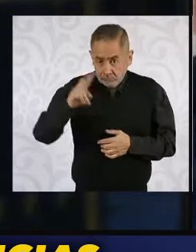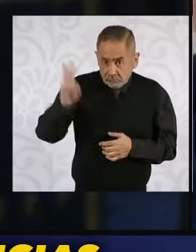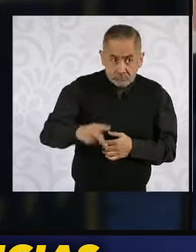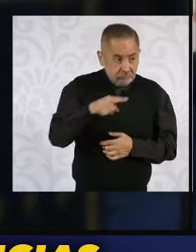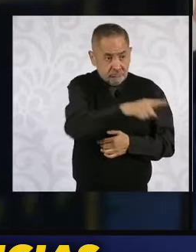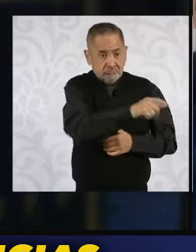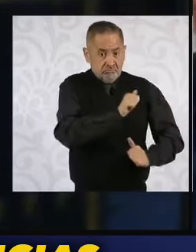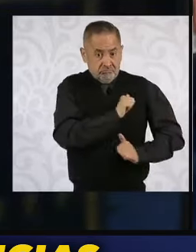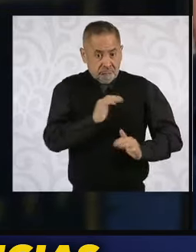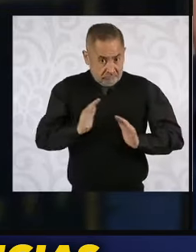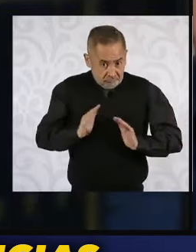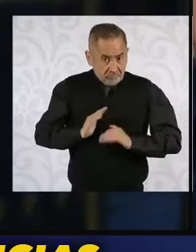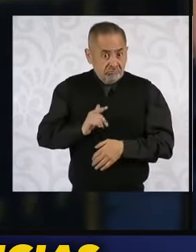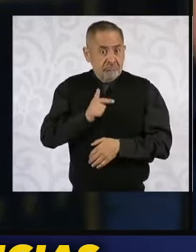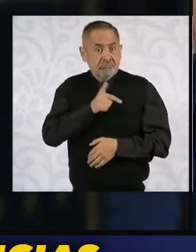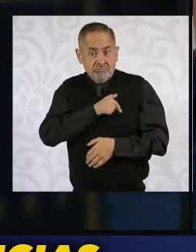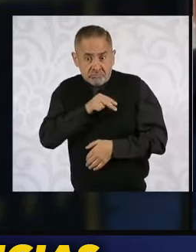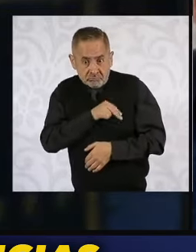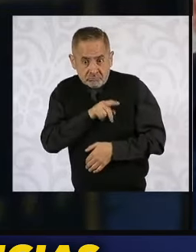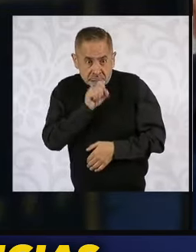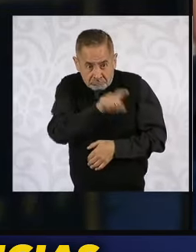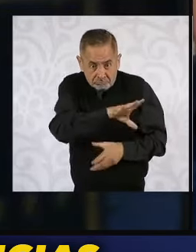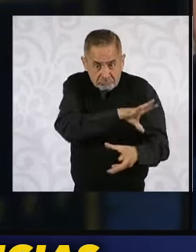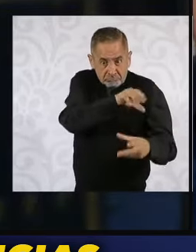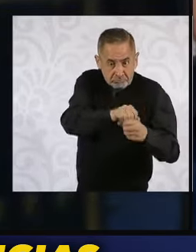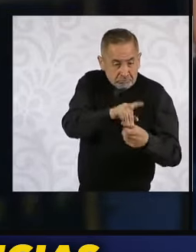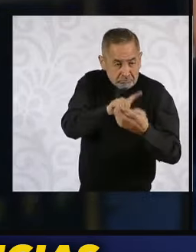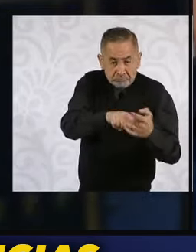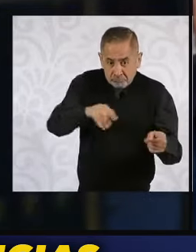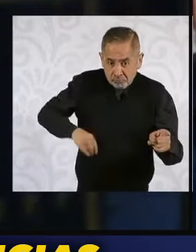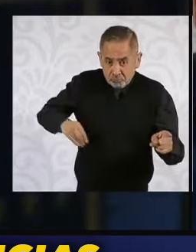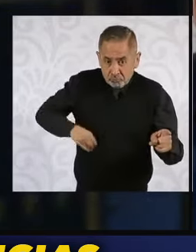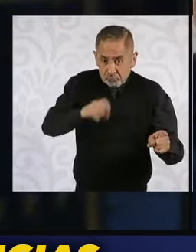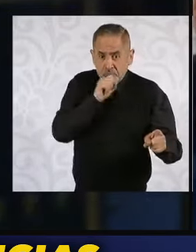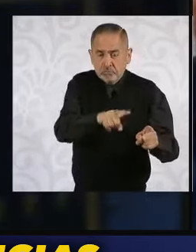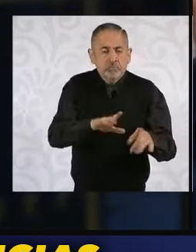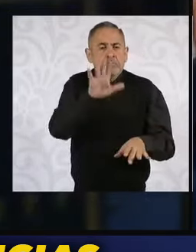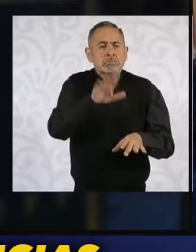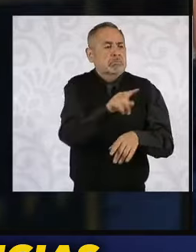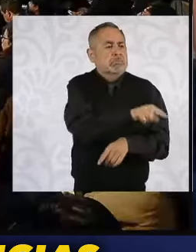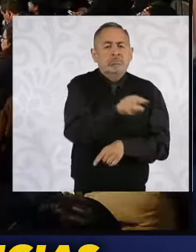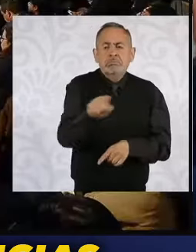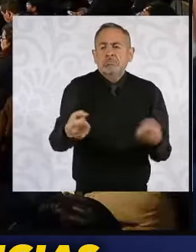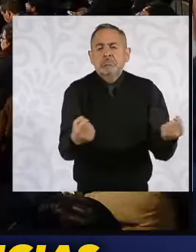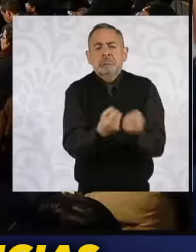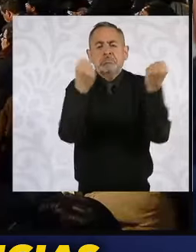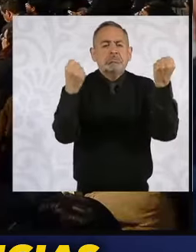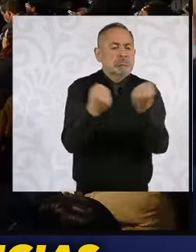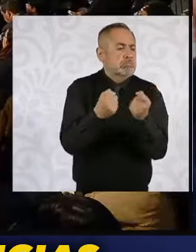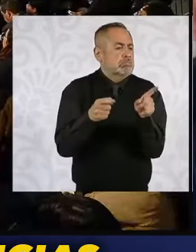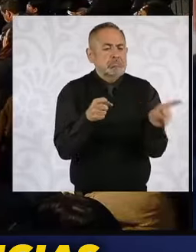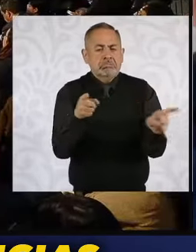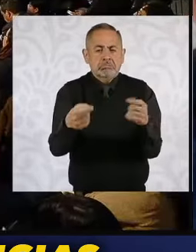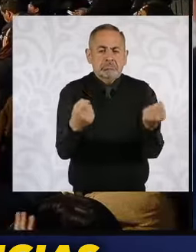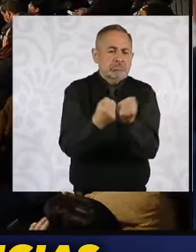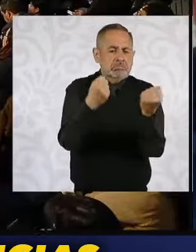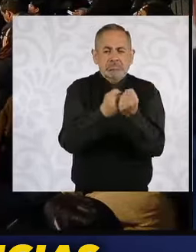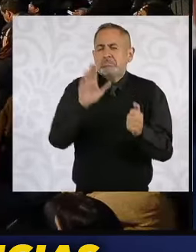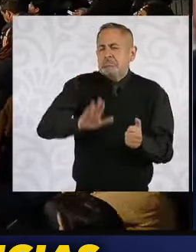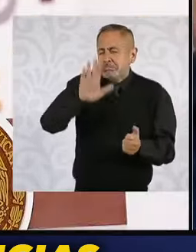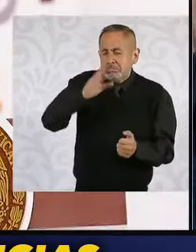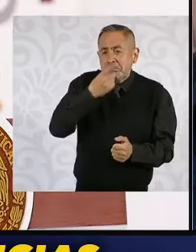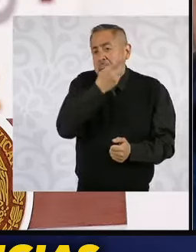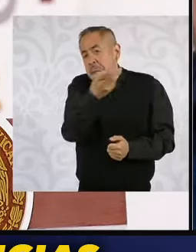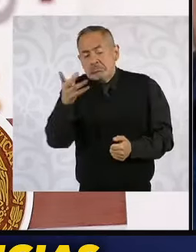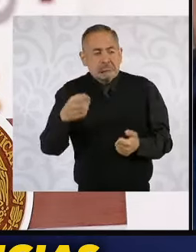Sheinbaum deja muda a reportera y pone a sudar a la presidenta ministra de Norma Piña. Antes